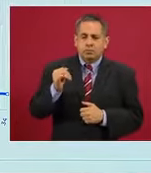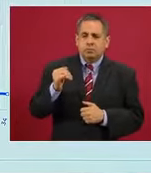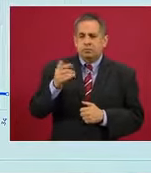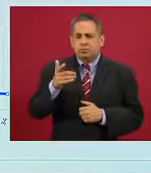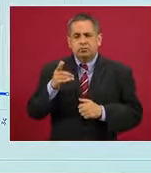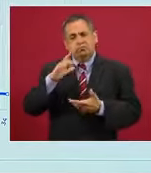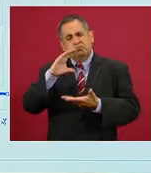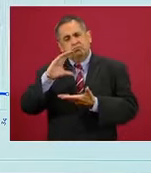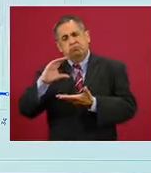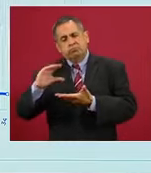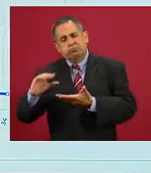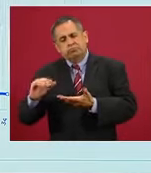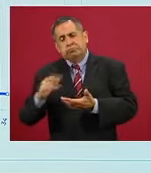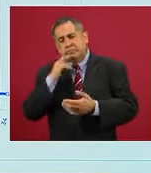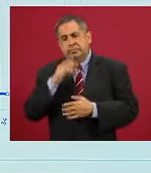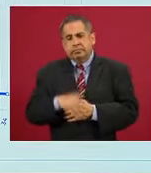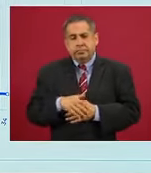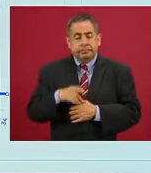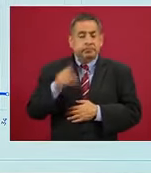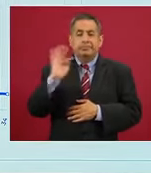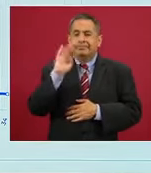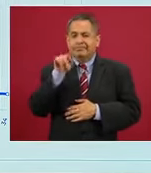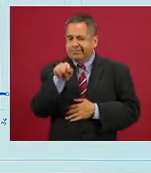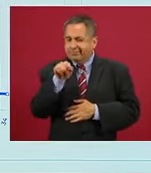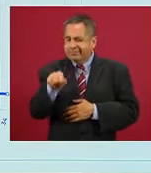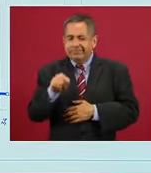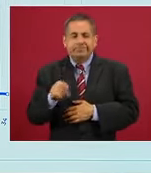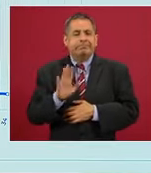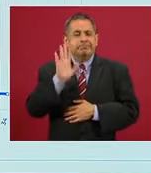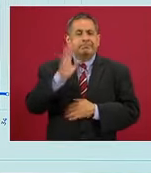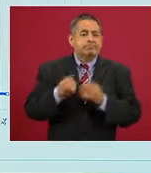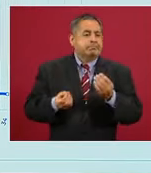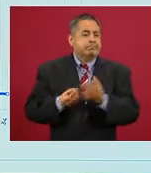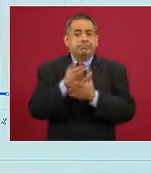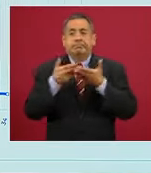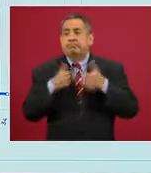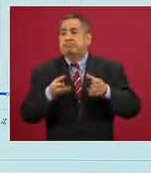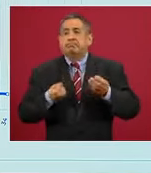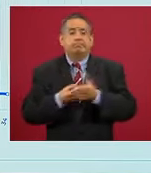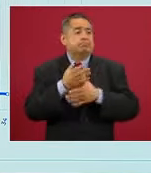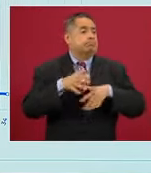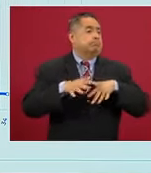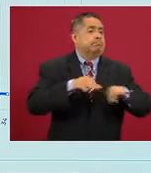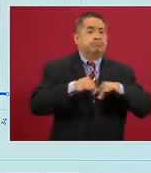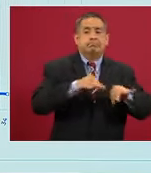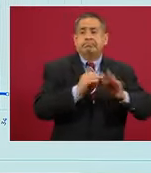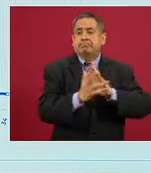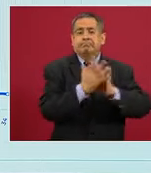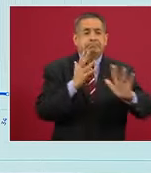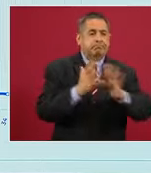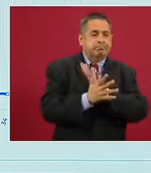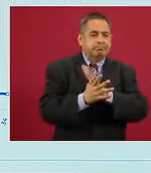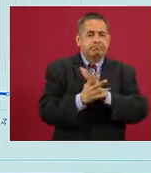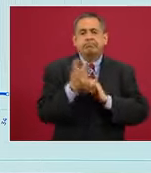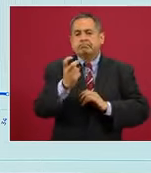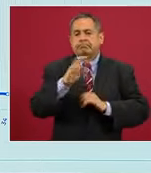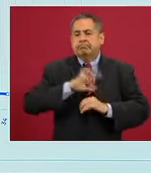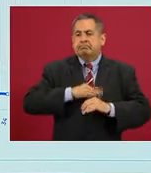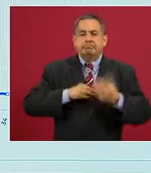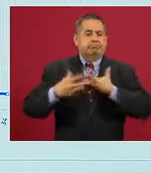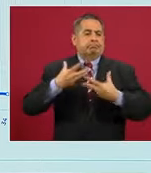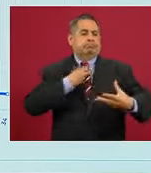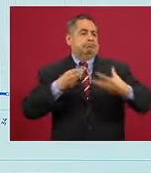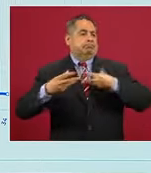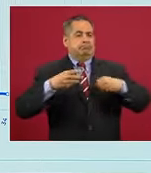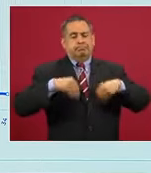curva epidémica. Posiblemente aquí hubo un desconfinamiento demasiado acelerado, algunas actividades de riesgo importante pudieron haber